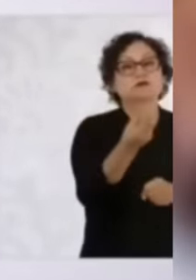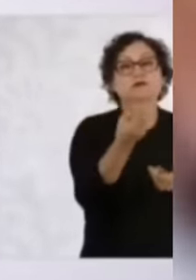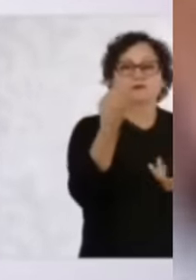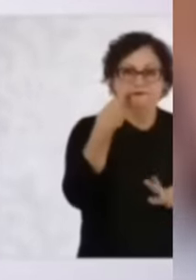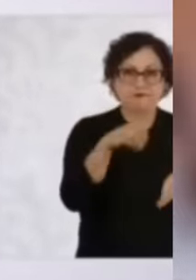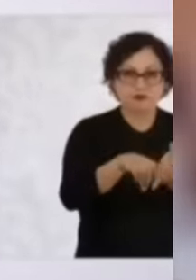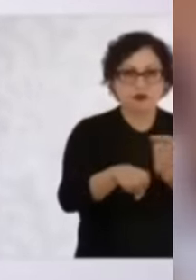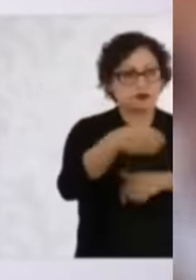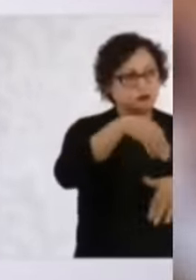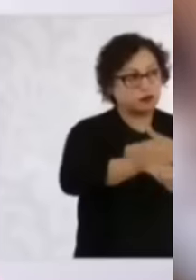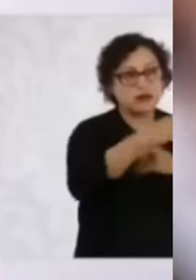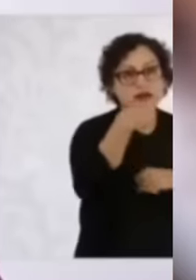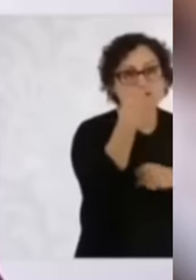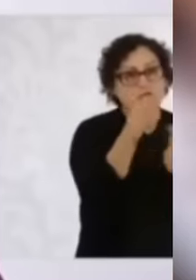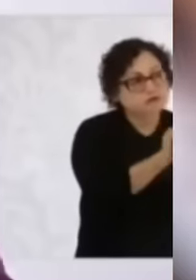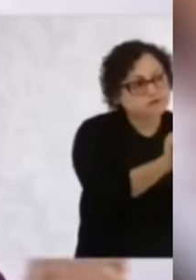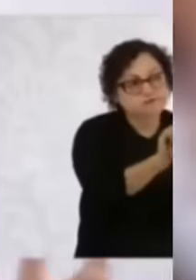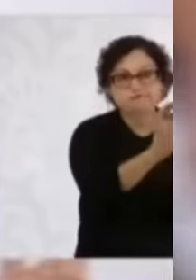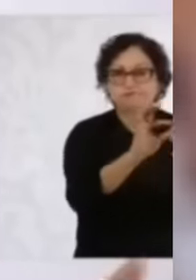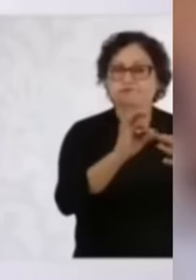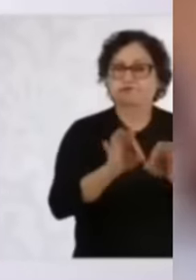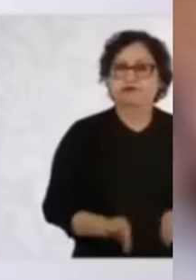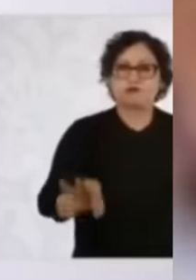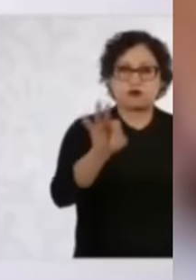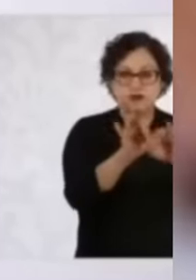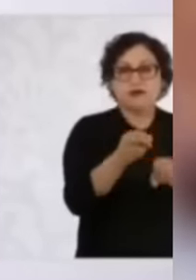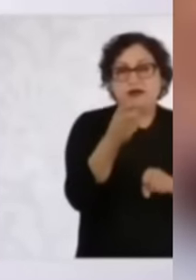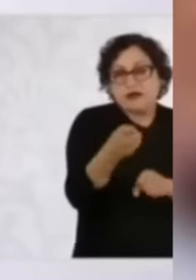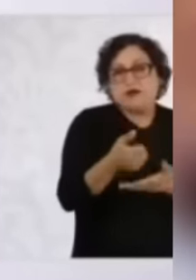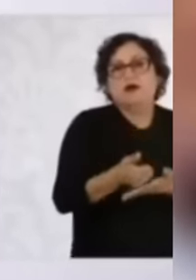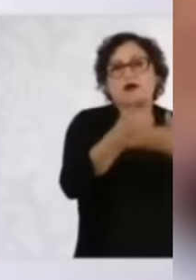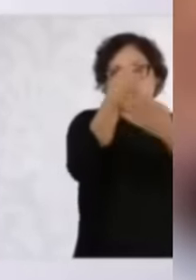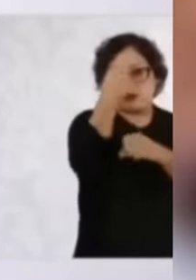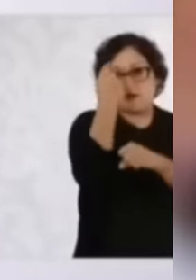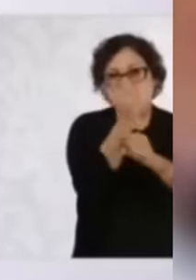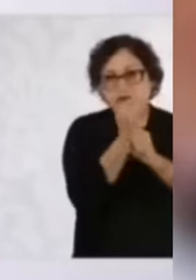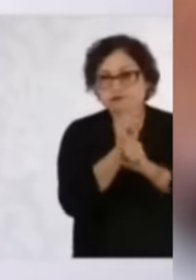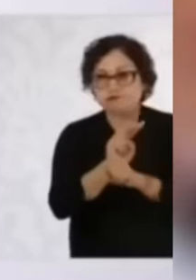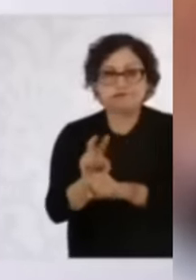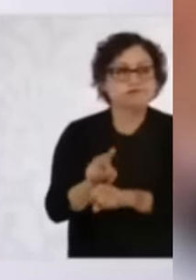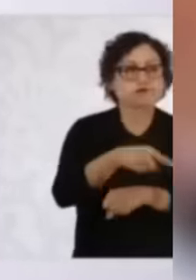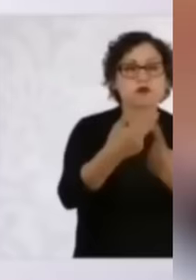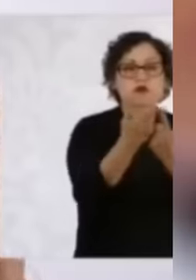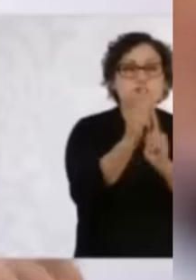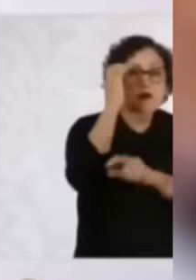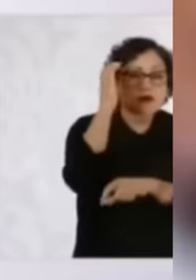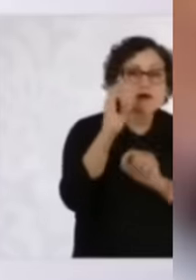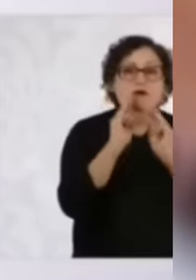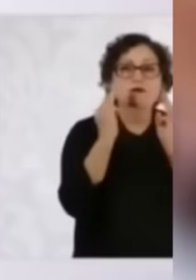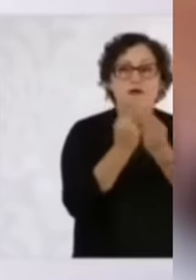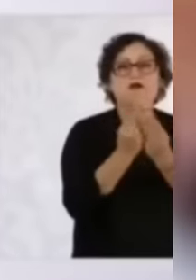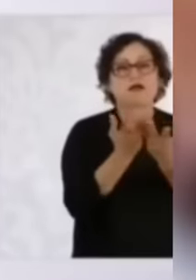tienen un trabajo de proximidad muy importante. Eso ha permitido la detención de grupos delictivos, la